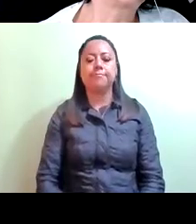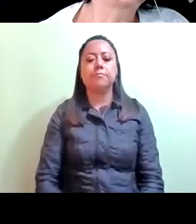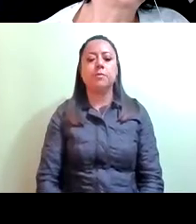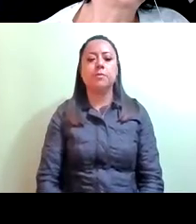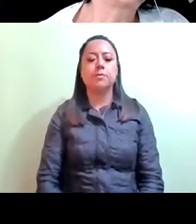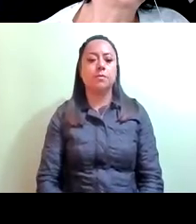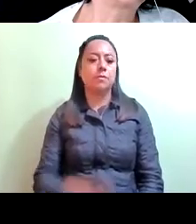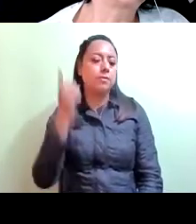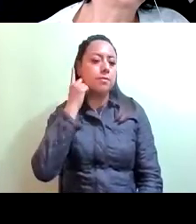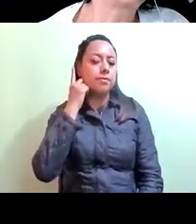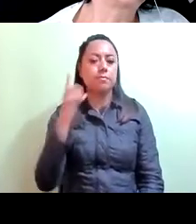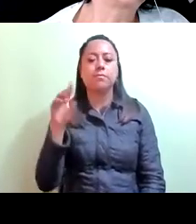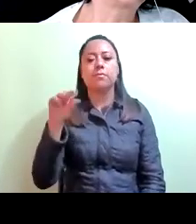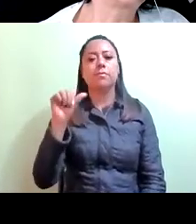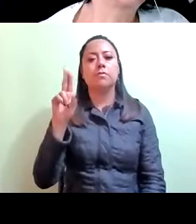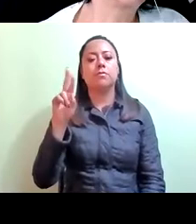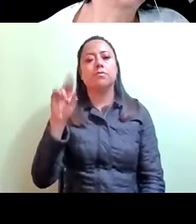Diputado Mauricio Octavio Chartea